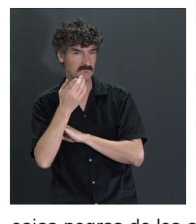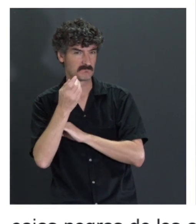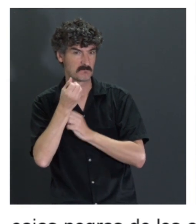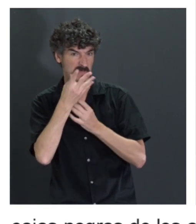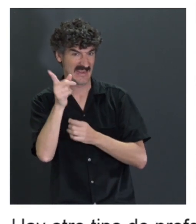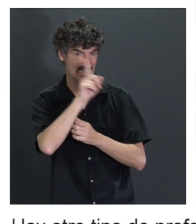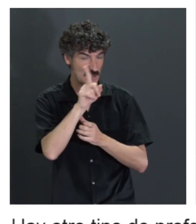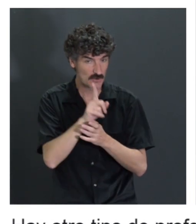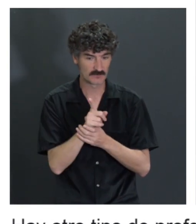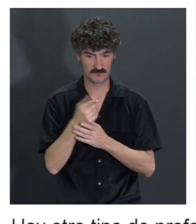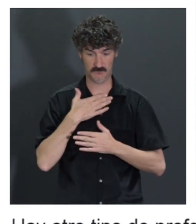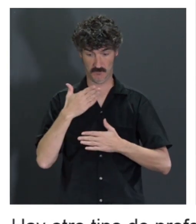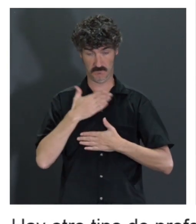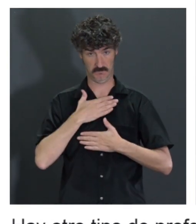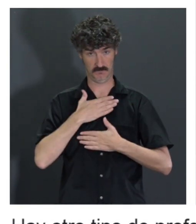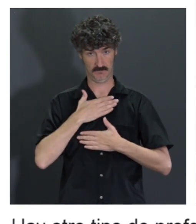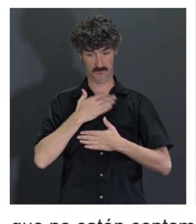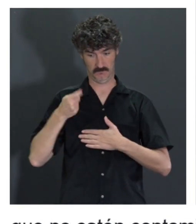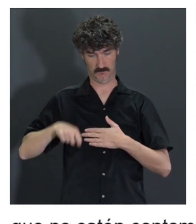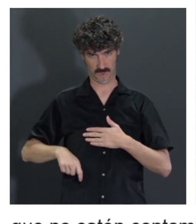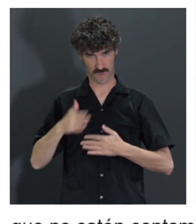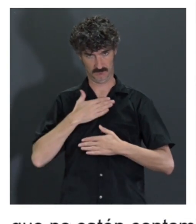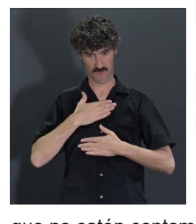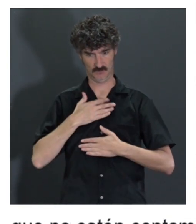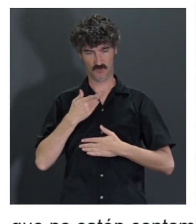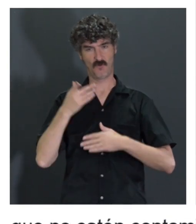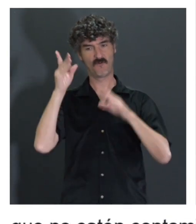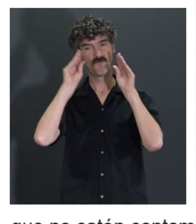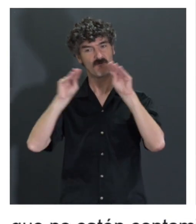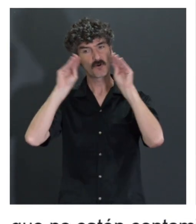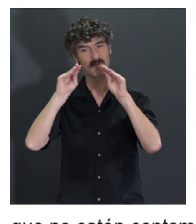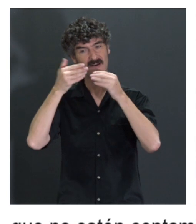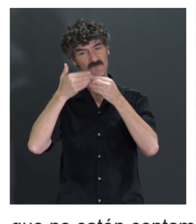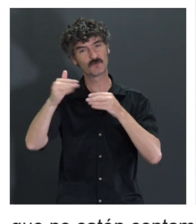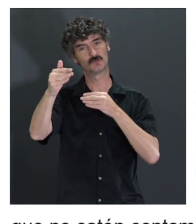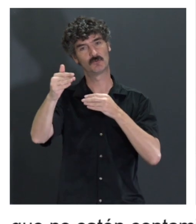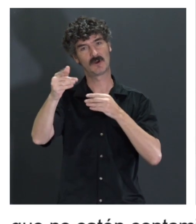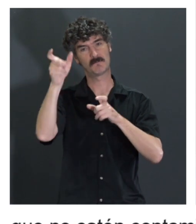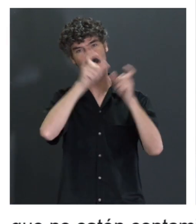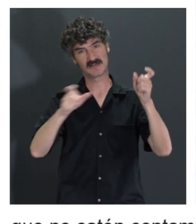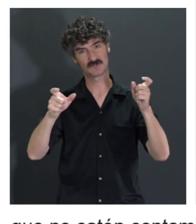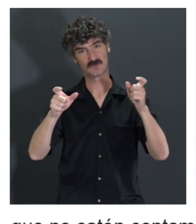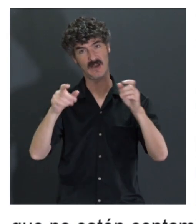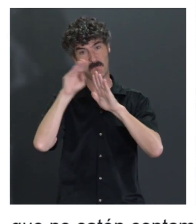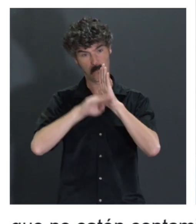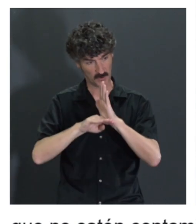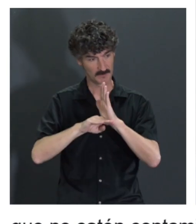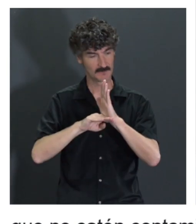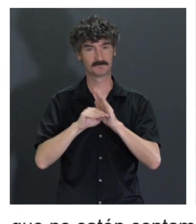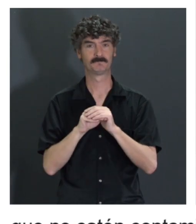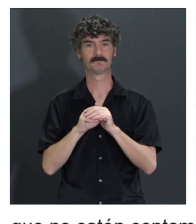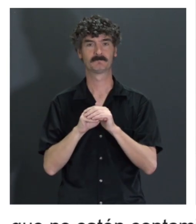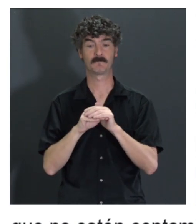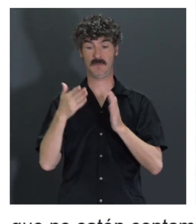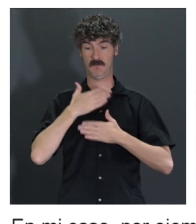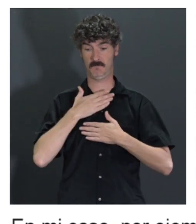Yo en mi caso, por ejemplo, pues lo que hago es intentar formar bien a los futuros programadores, ¿no? Entonces, en mi caso,